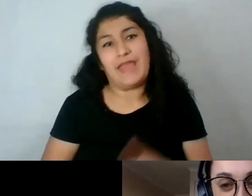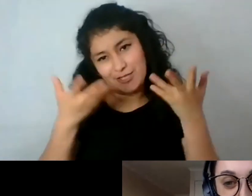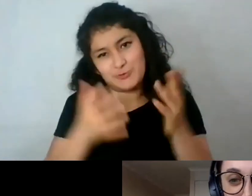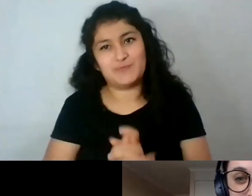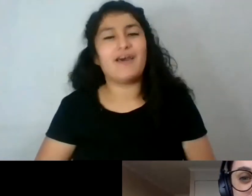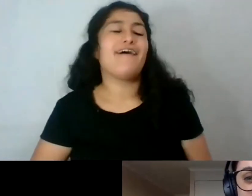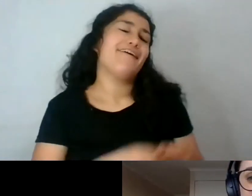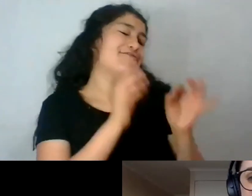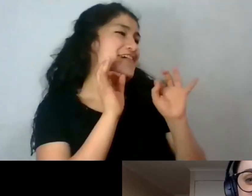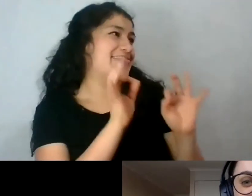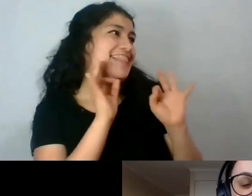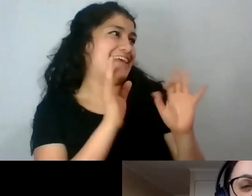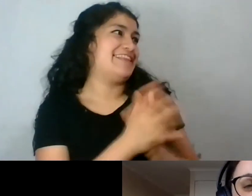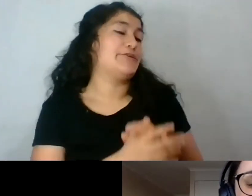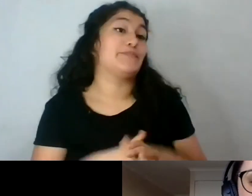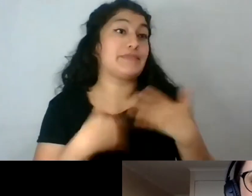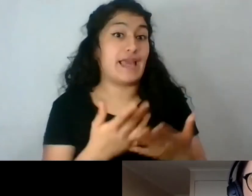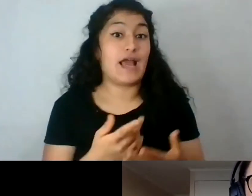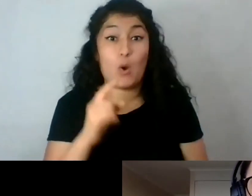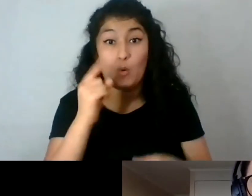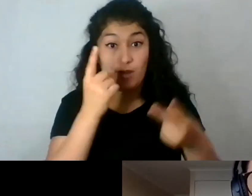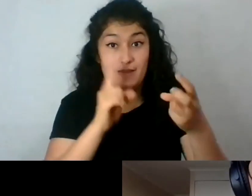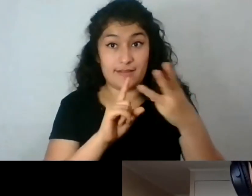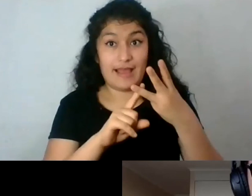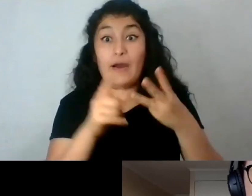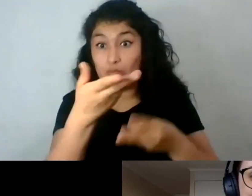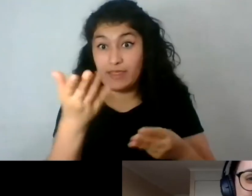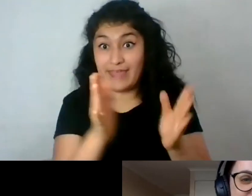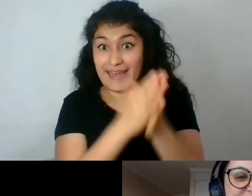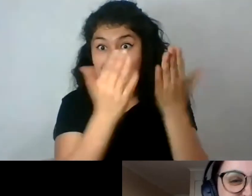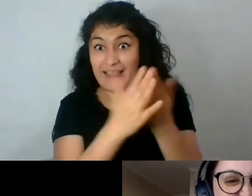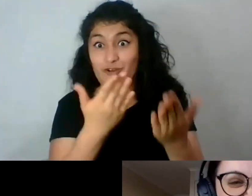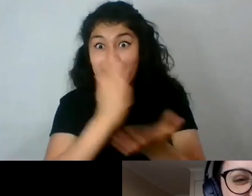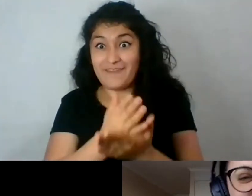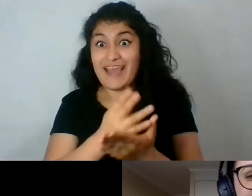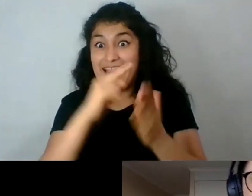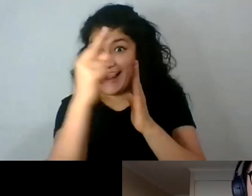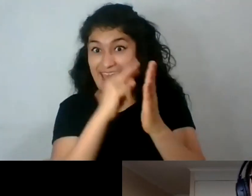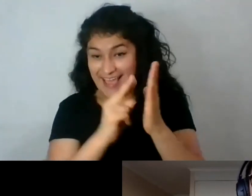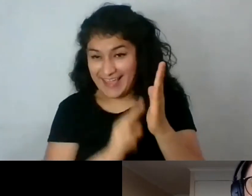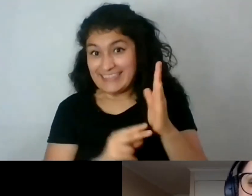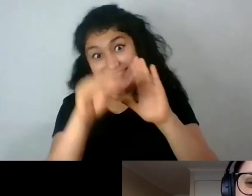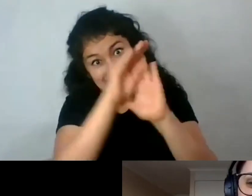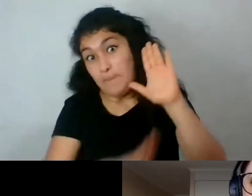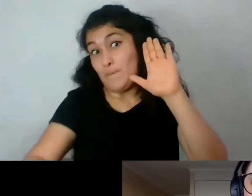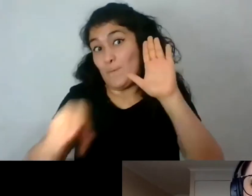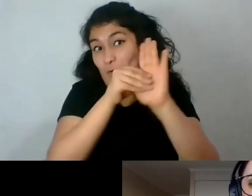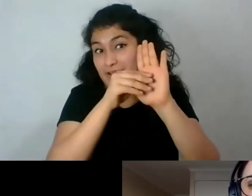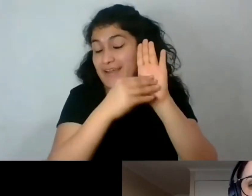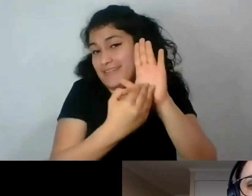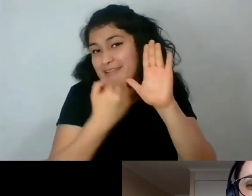Fantástico. Otra, una lectura más para anotar en el gran listado que tenemos ya todos. Y bueno, la última